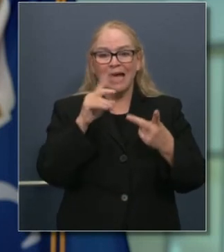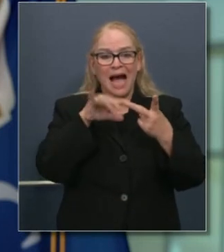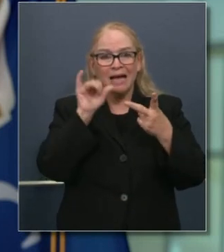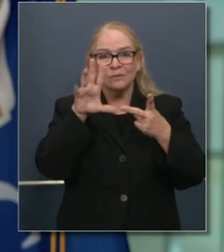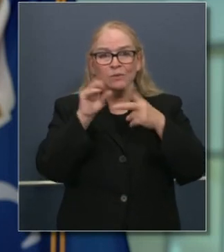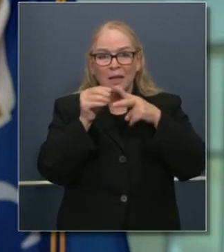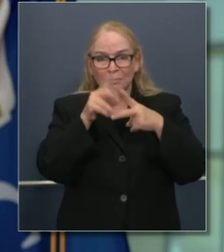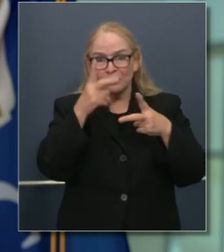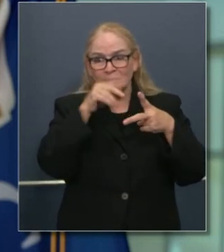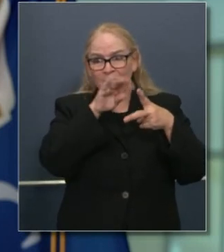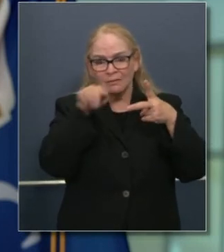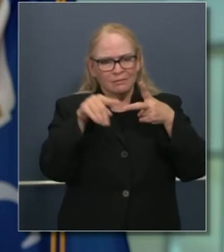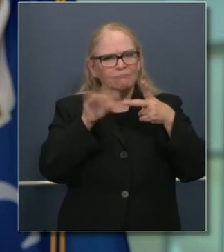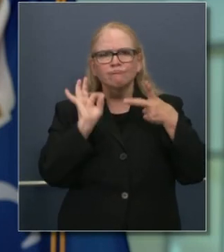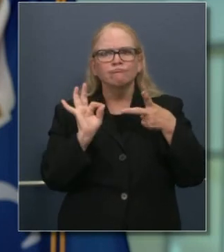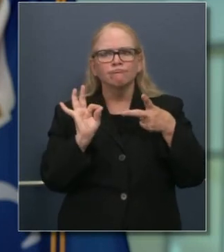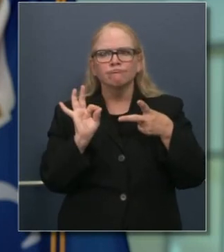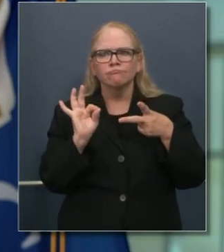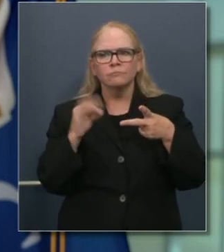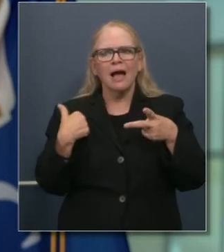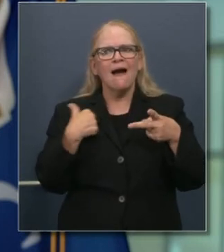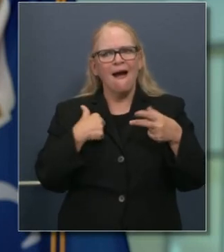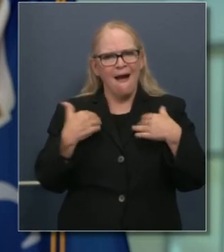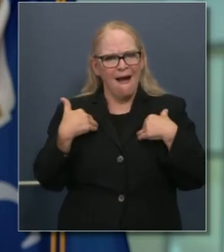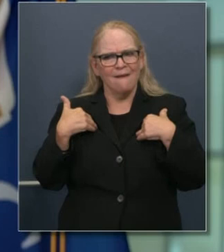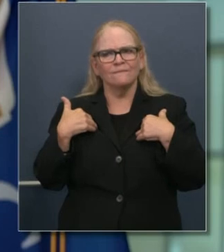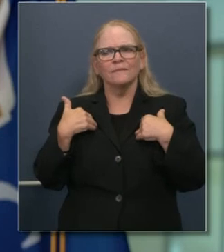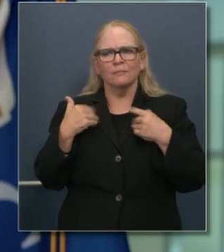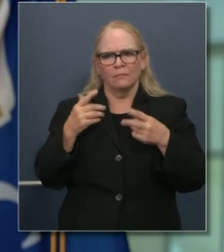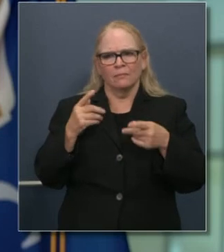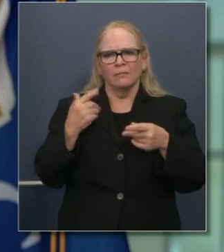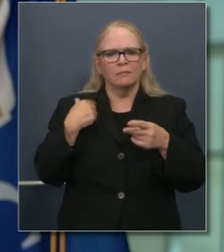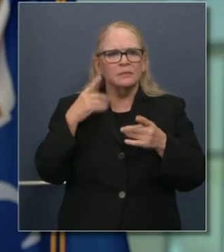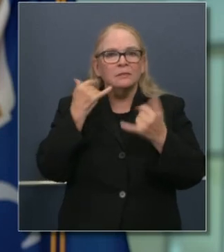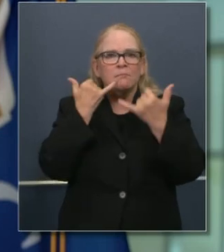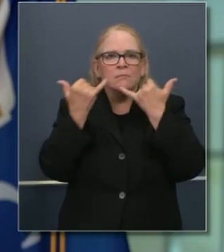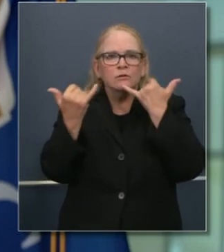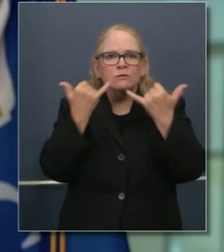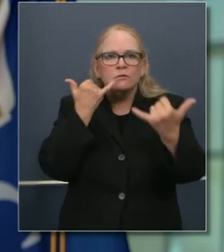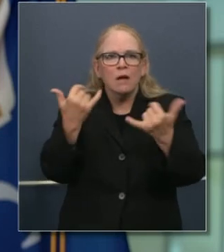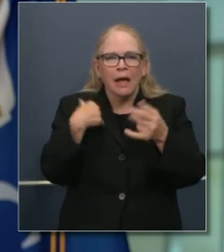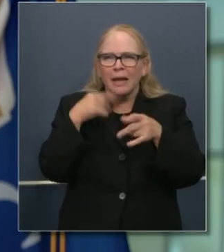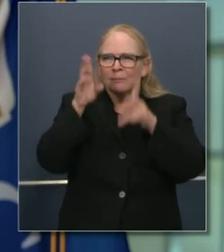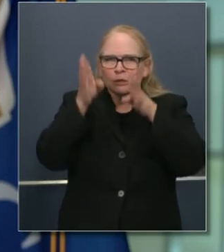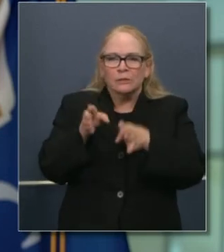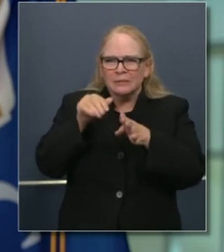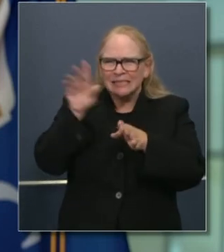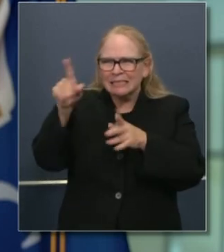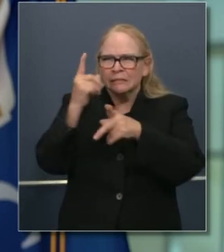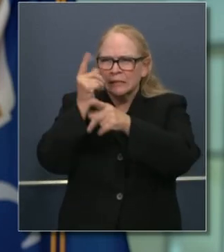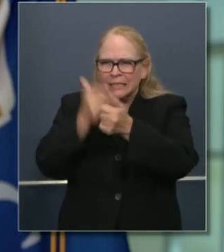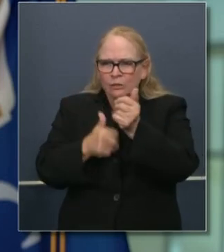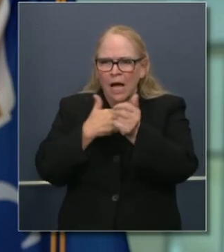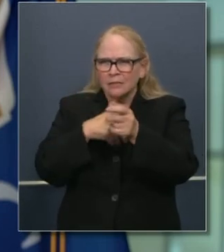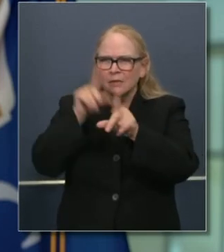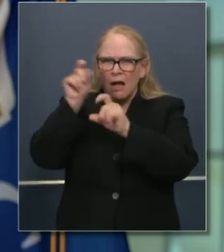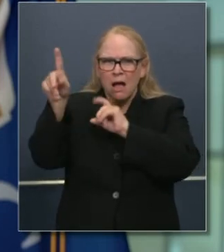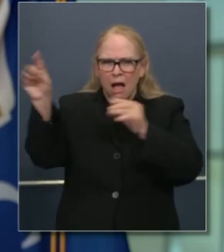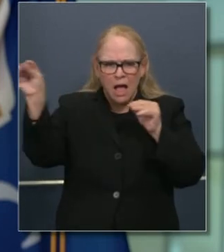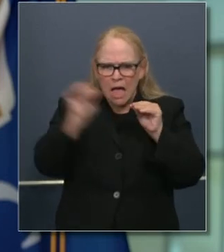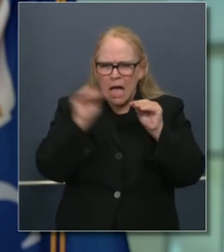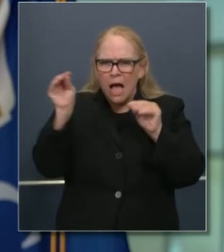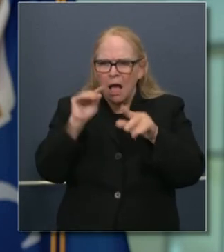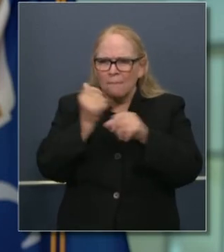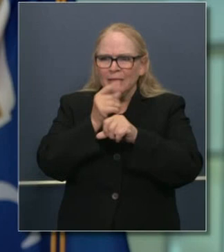cifras de ingresos a unidades de cuidados intensivos. Estamos haciendo llamadas telefónicas personales, contactando a hospitales. Tenemos